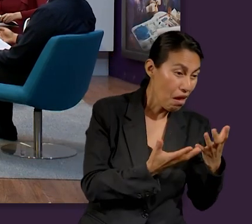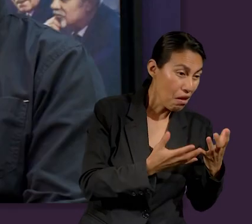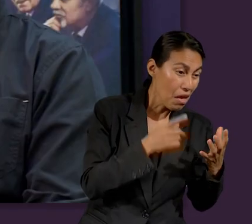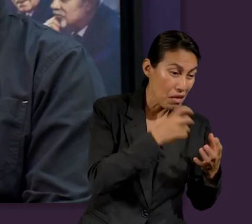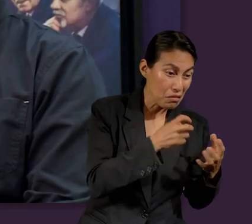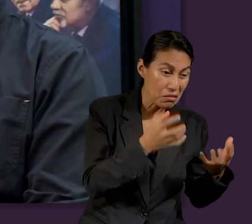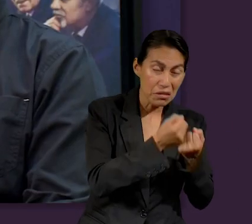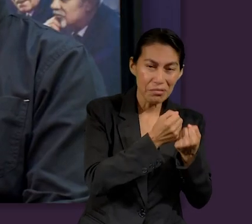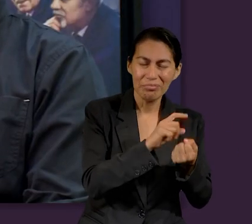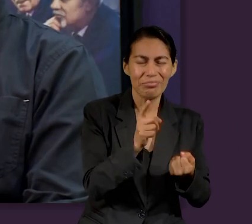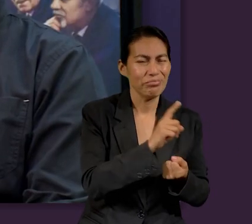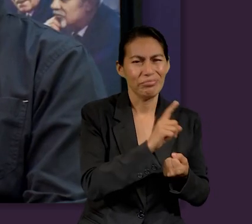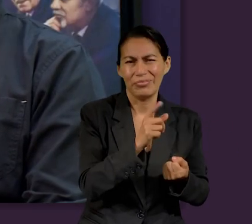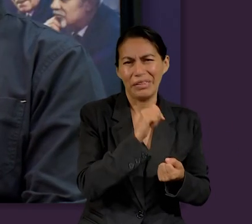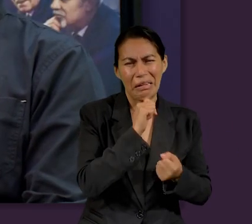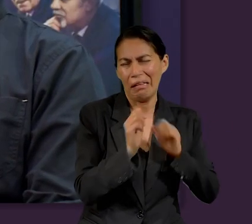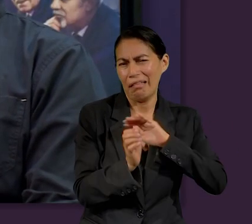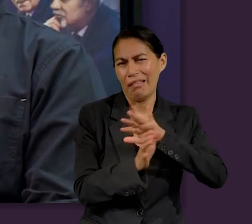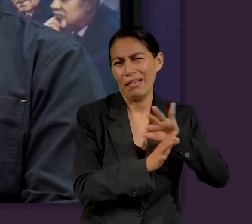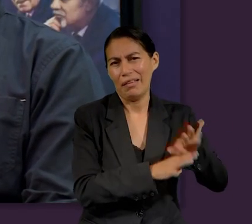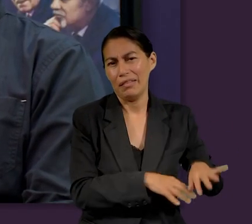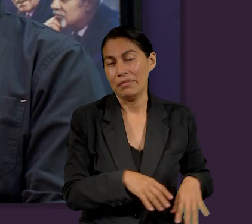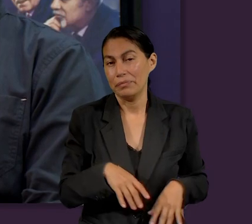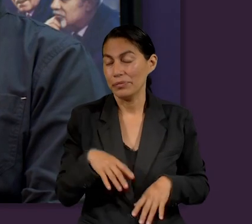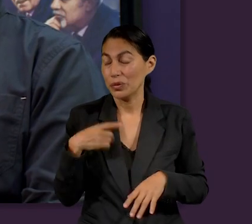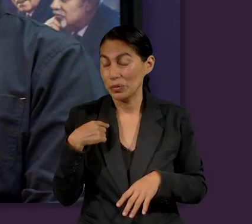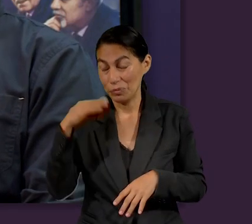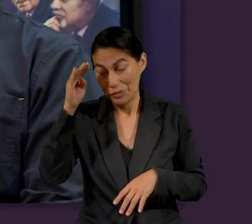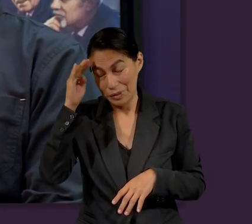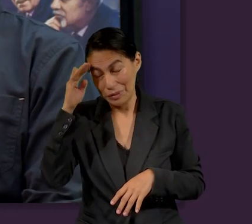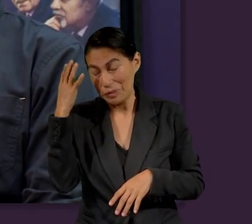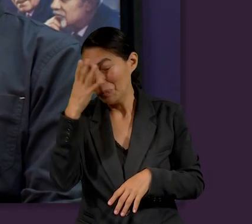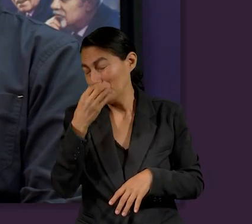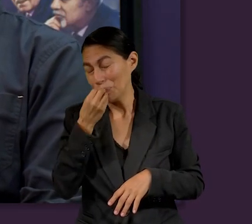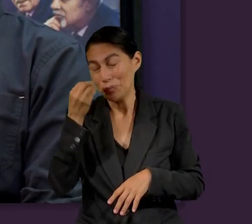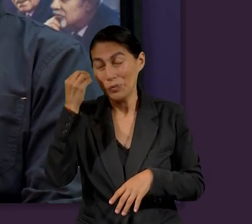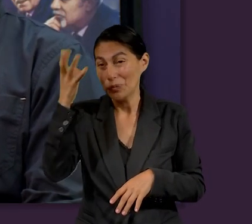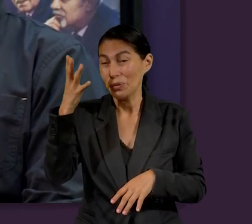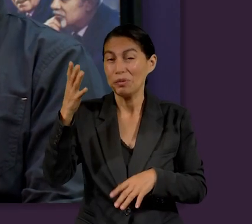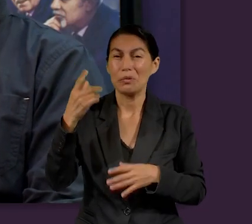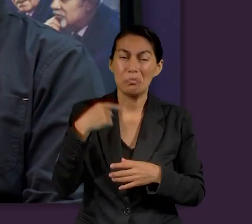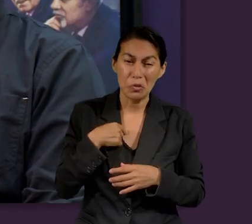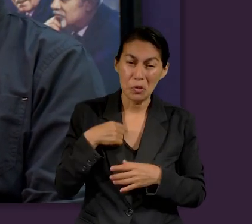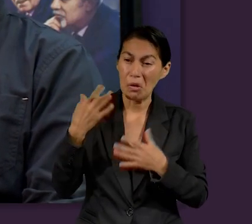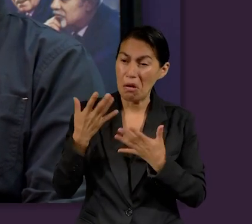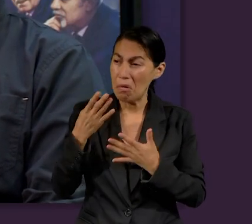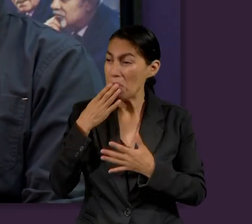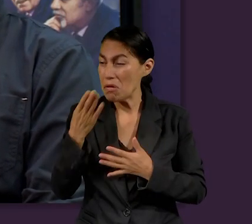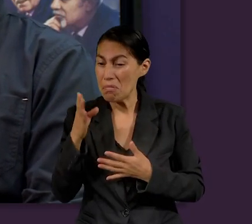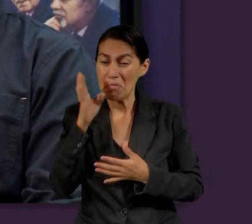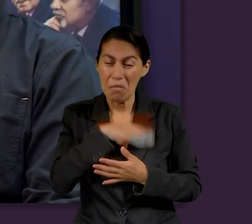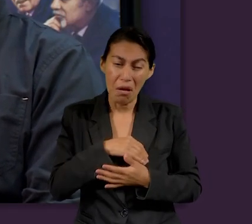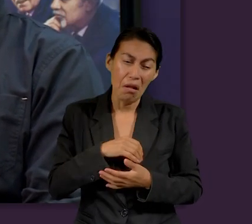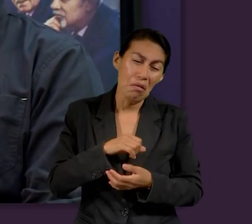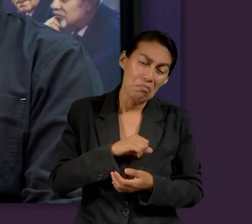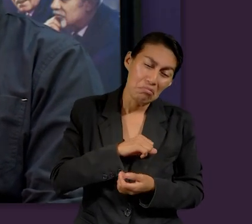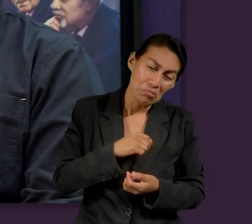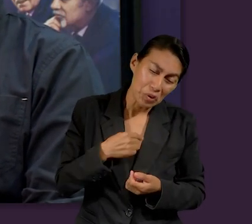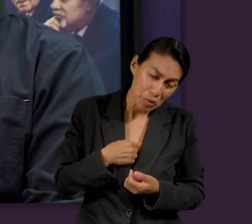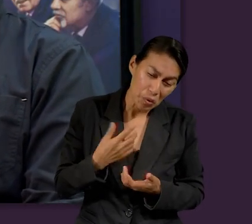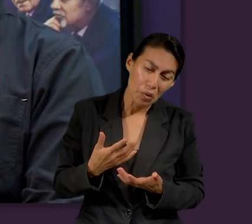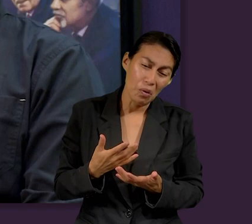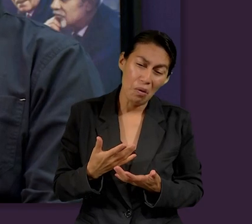alcancé la salvación. Entonces, es hermoso conocer de que no importa que tanto tú te consideres indigno de la